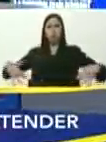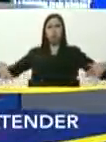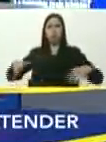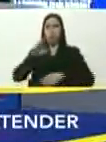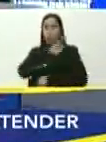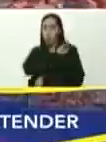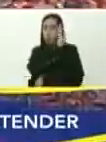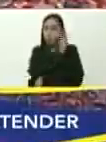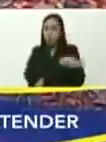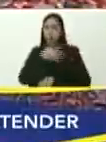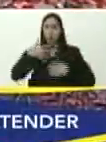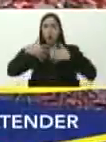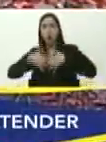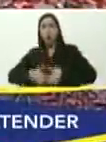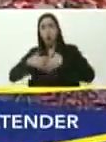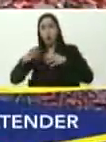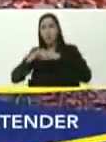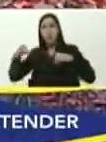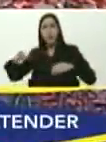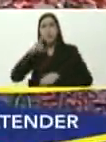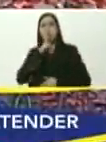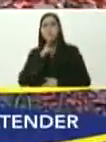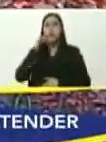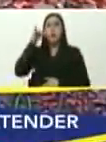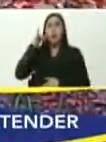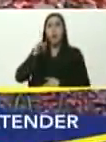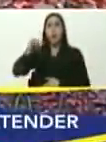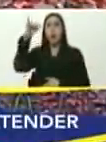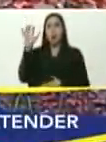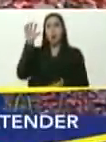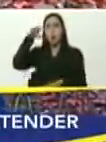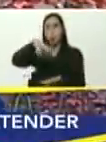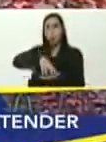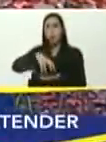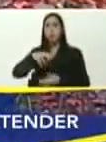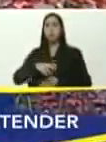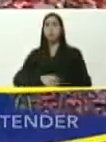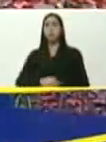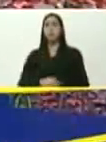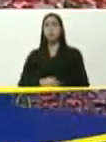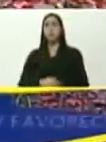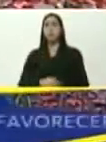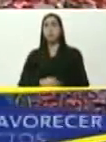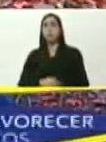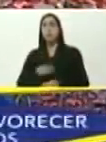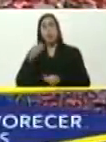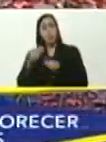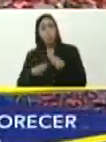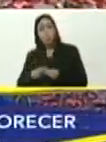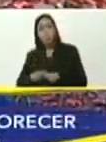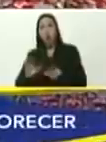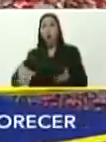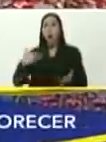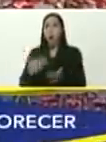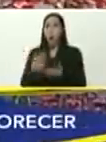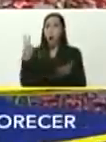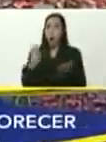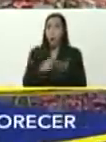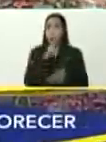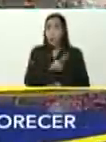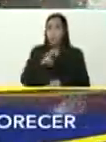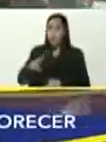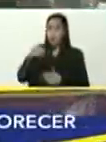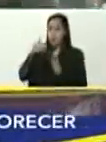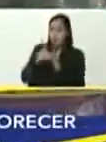fortalecer, la planta, yutón, en Yaracuy, bueno, la planta, yutón, no puede producir, de aquí al 2022, menos de